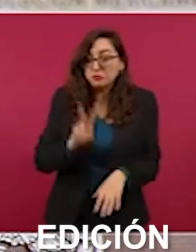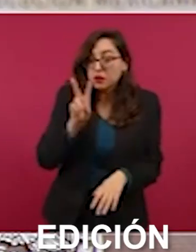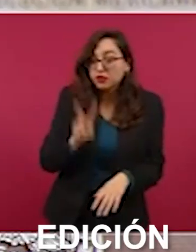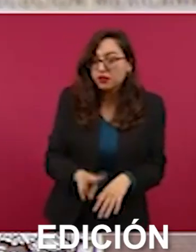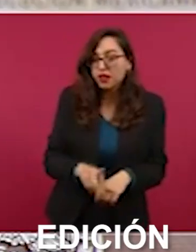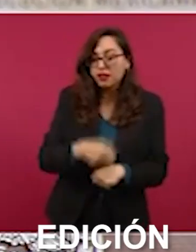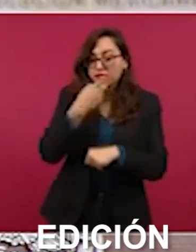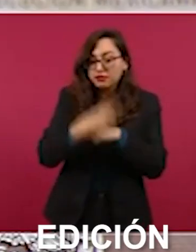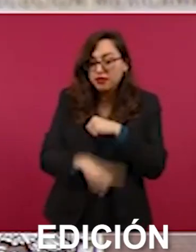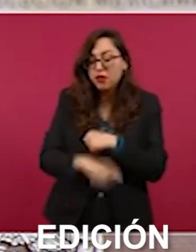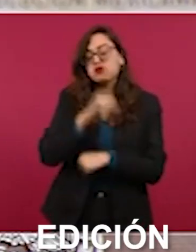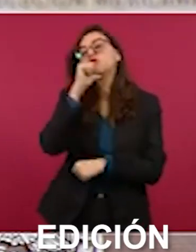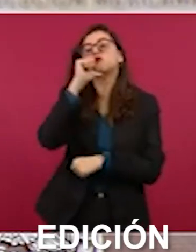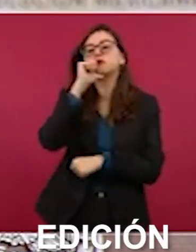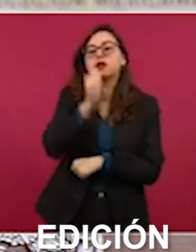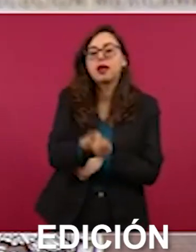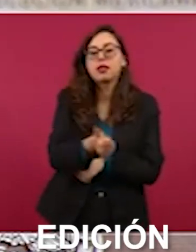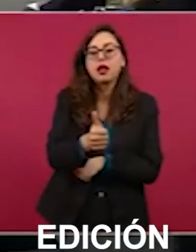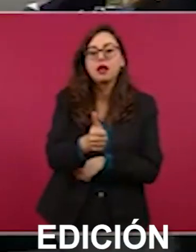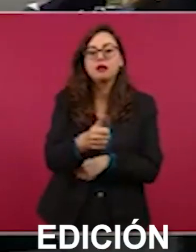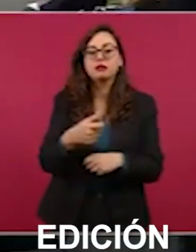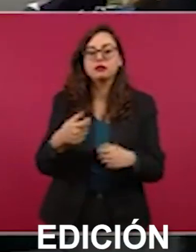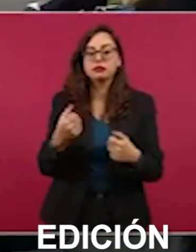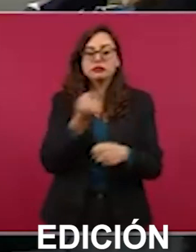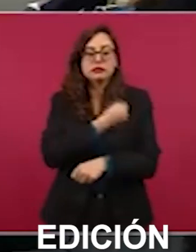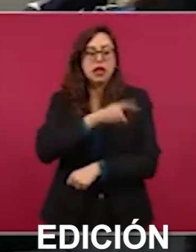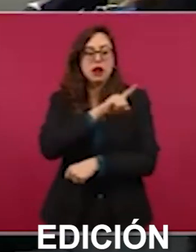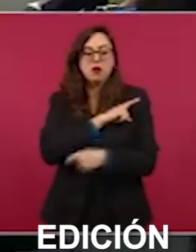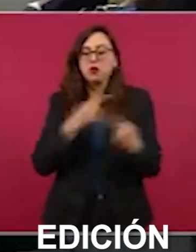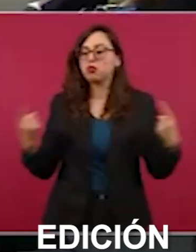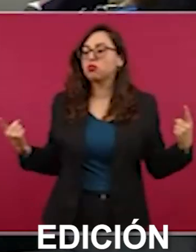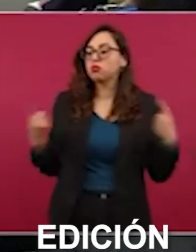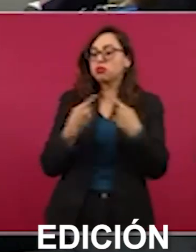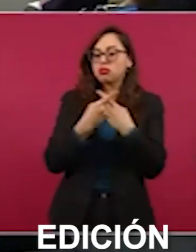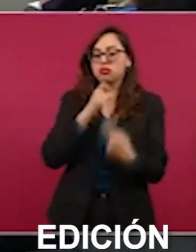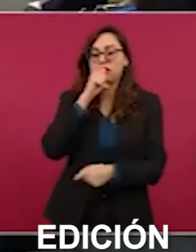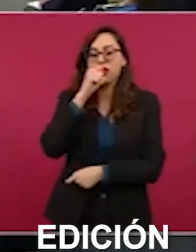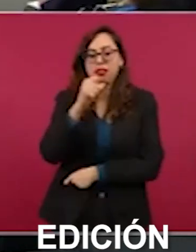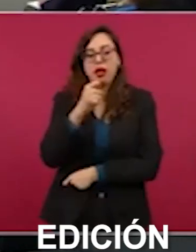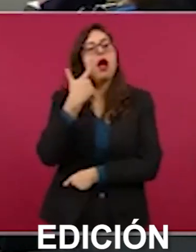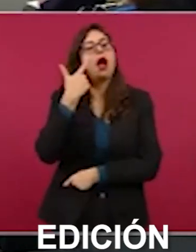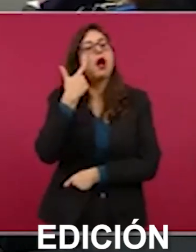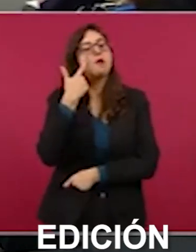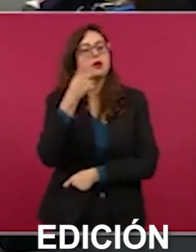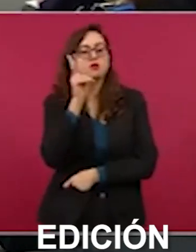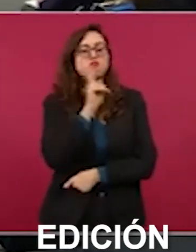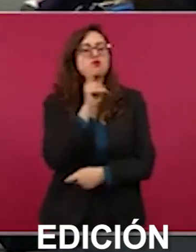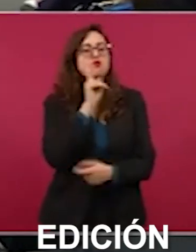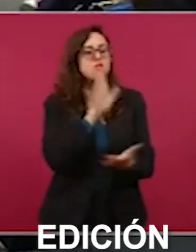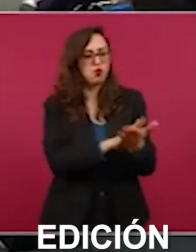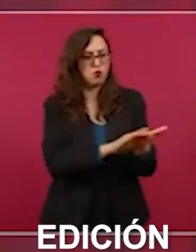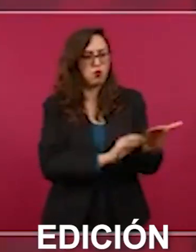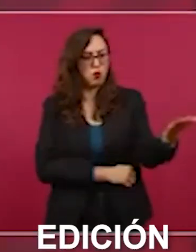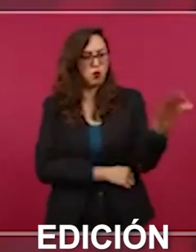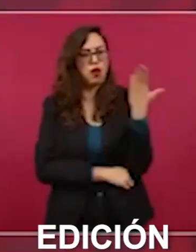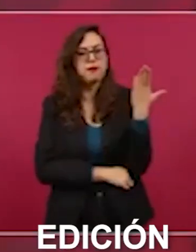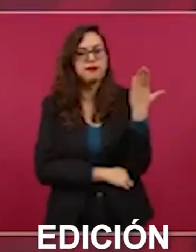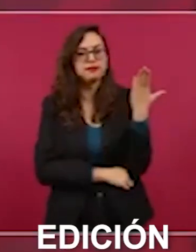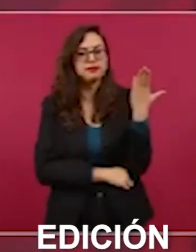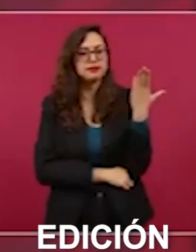son dañinas a la salud o sea no estamos en una postura